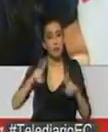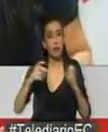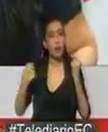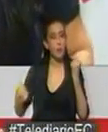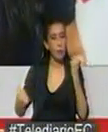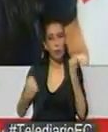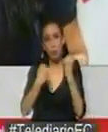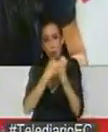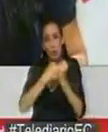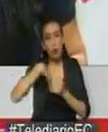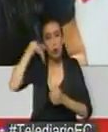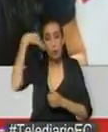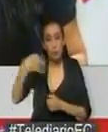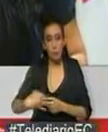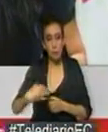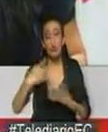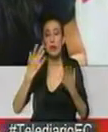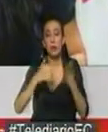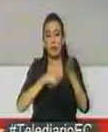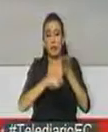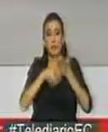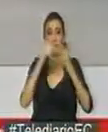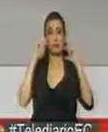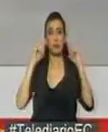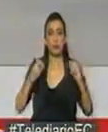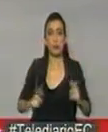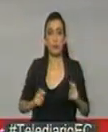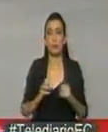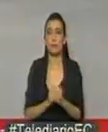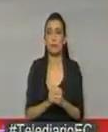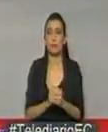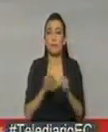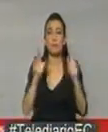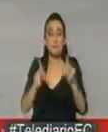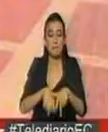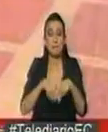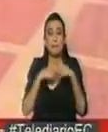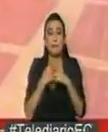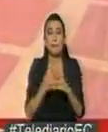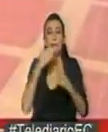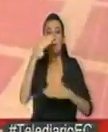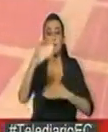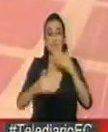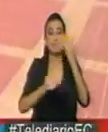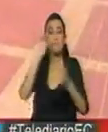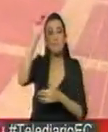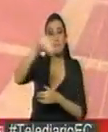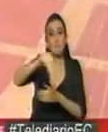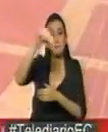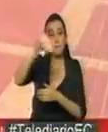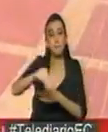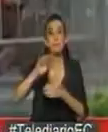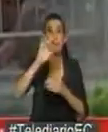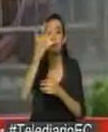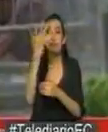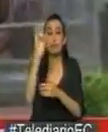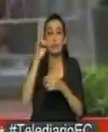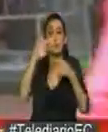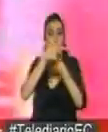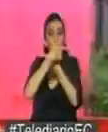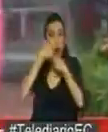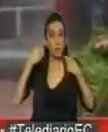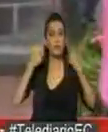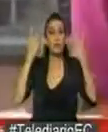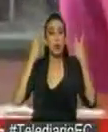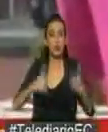están siendo emitidas por parte del Ministerio de Salud Pública. A partir de las 6 de la mañana de este martes y 17 de marzo, entrará en vigencia además